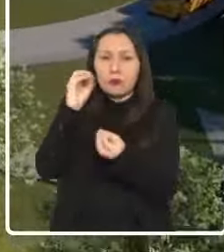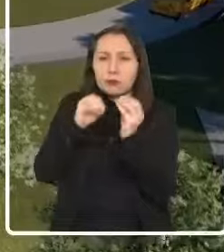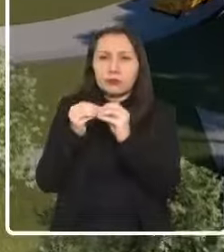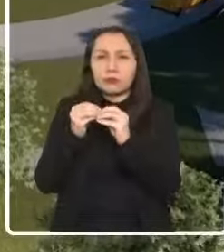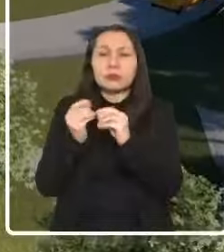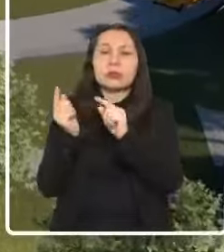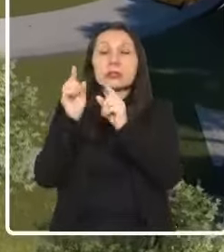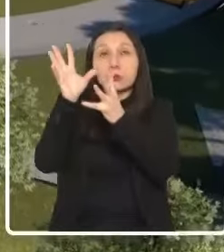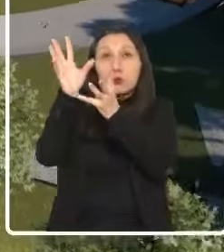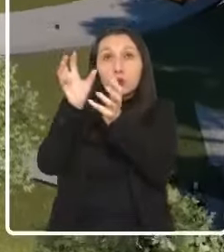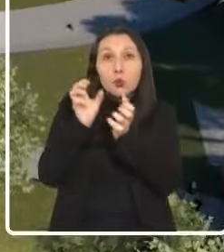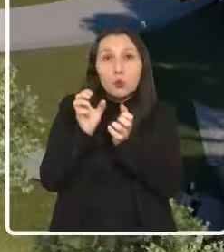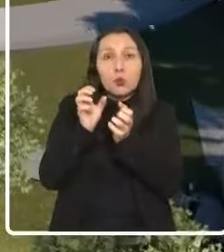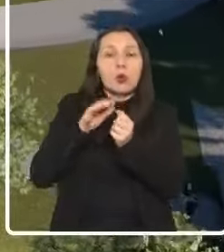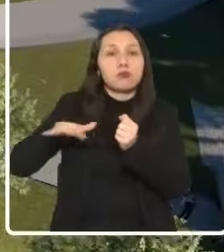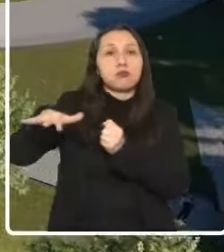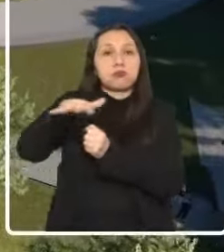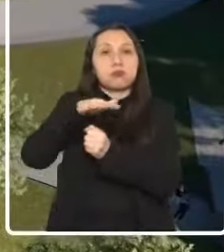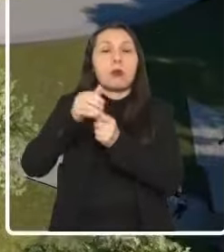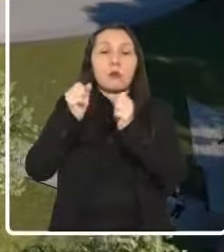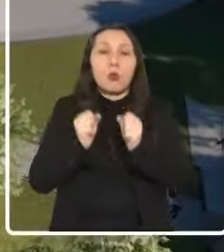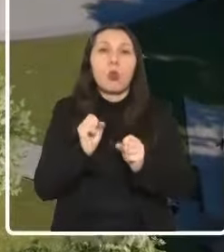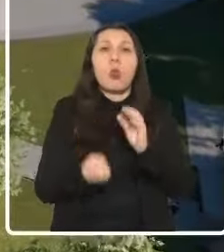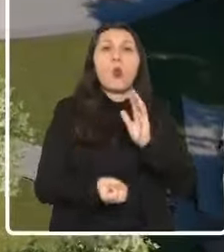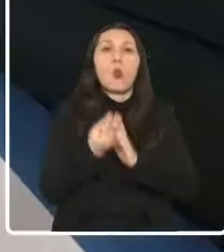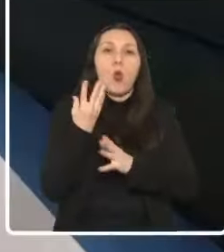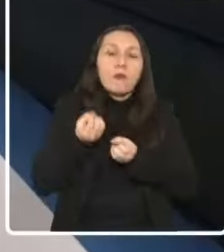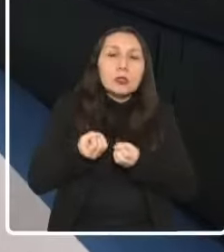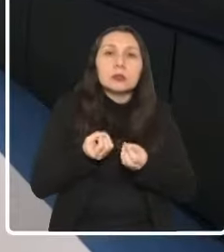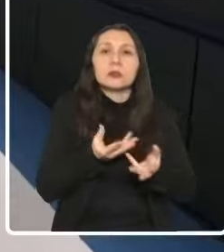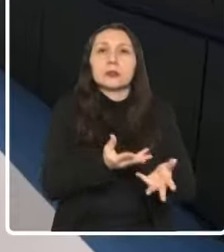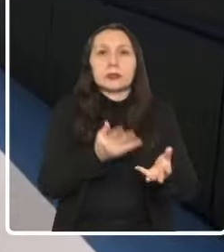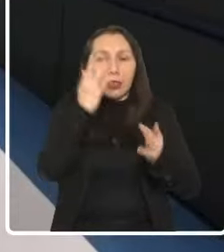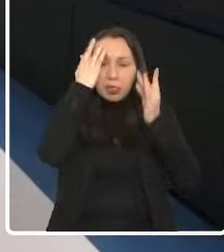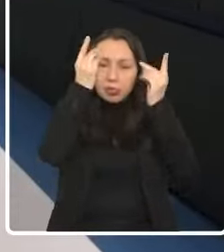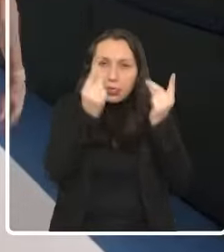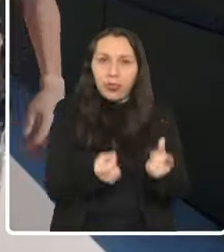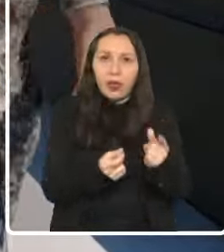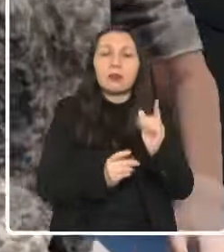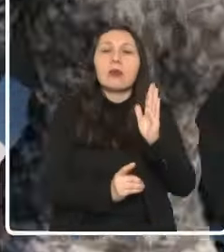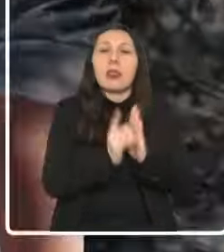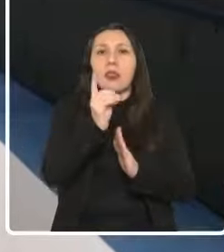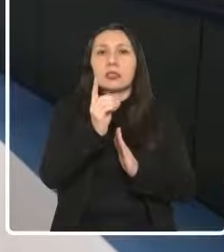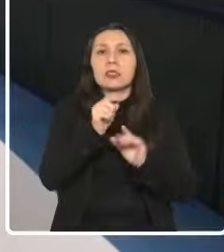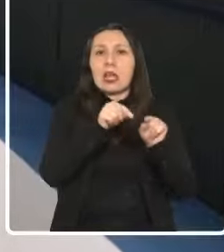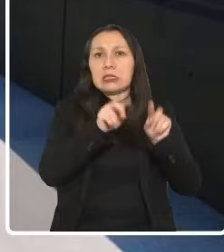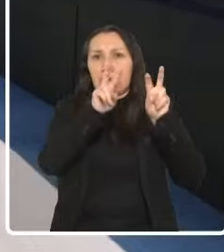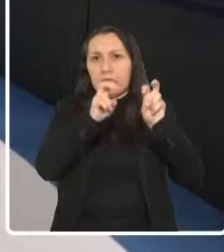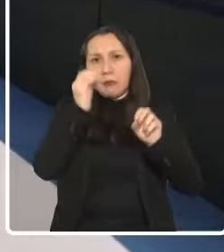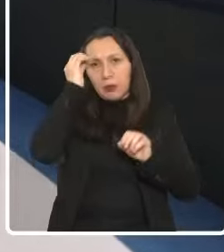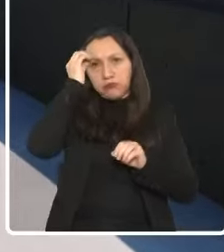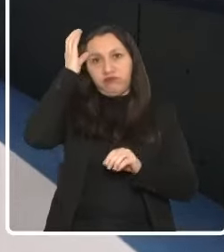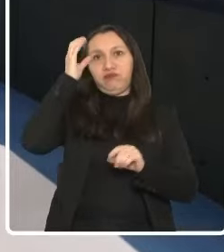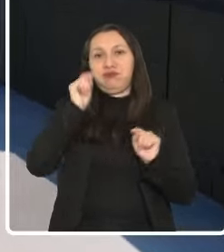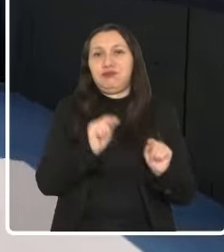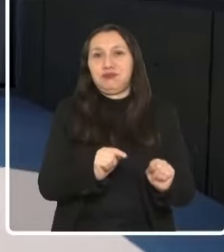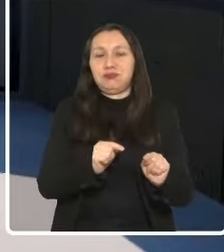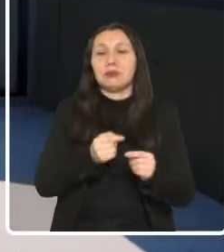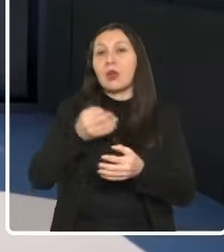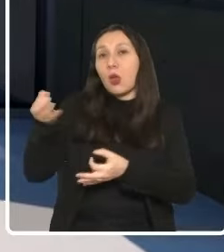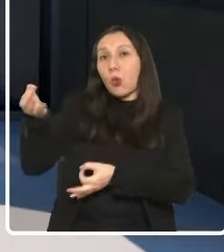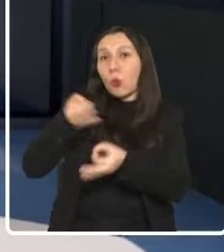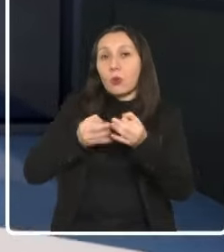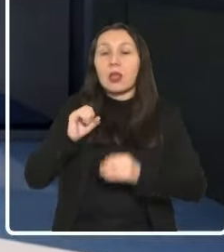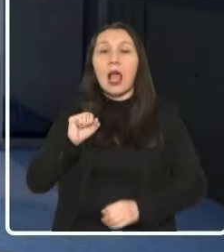el espacio y permitirá, además, preparar nuevos talentos para seguir desarrollando el conocimiento en estas materias. Lo que contaba